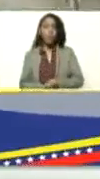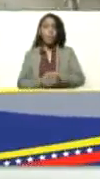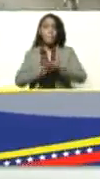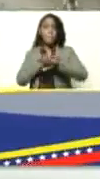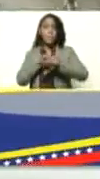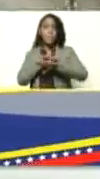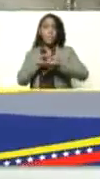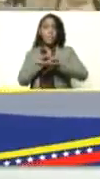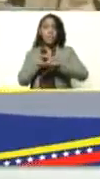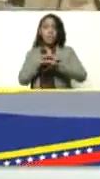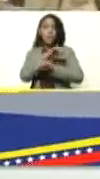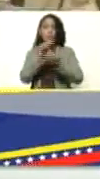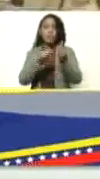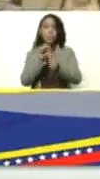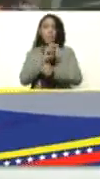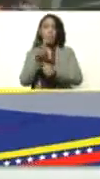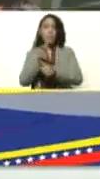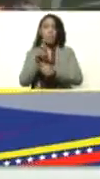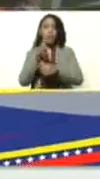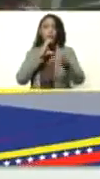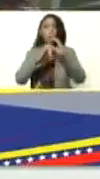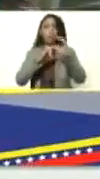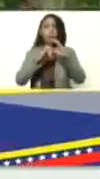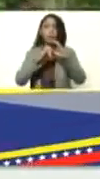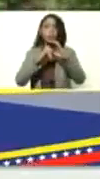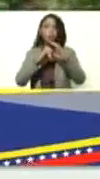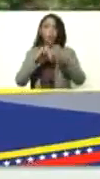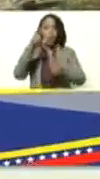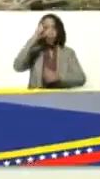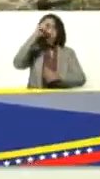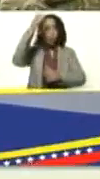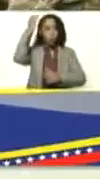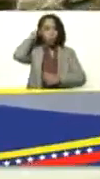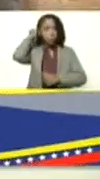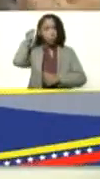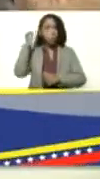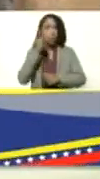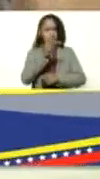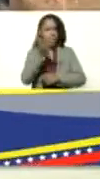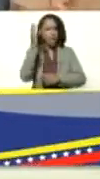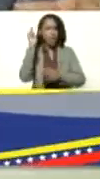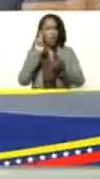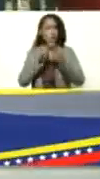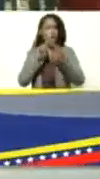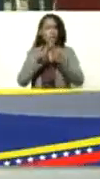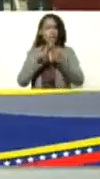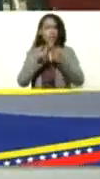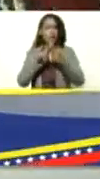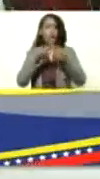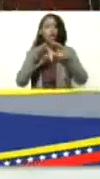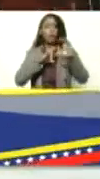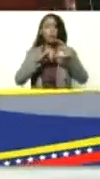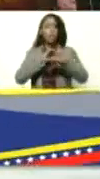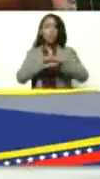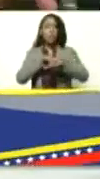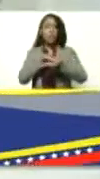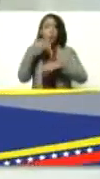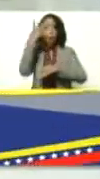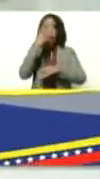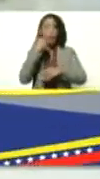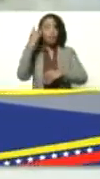vicepresidente de comunicación Alfred Nazaret ¿te lo conocen? Alfred Nazaret Joven